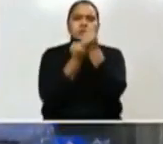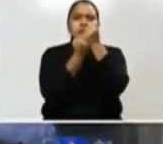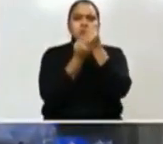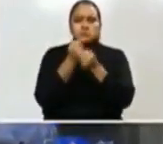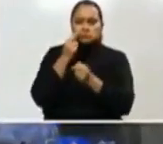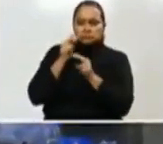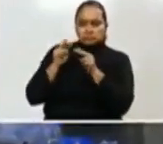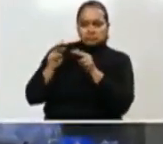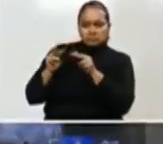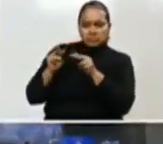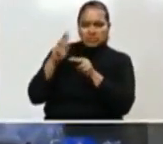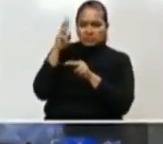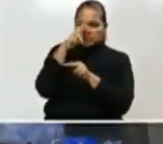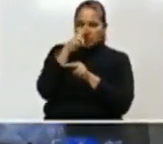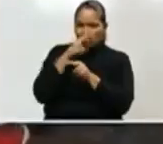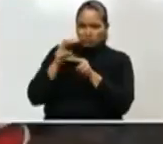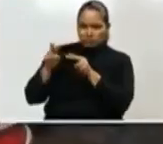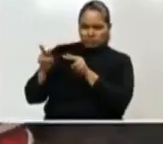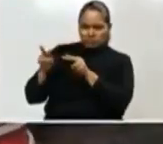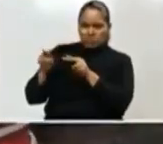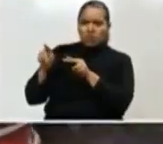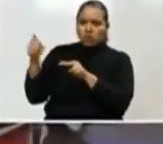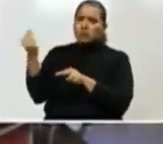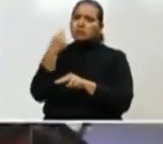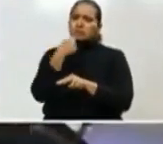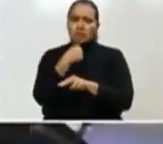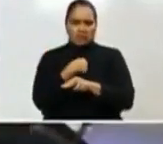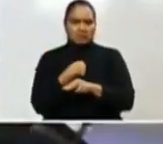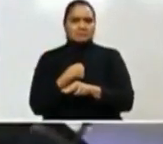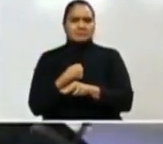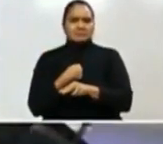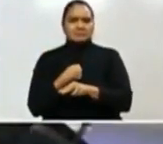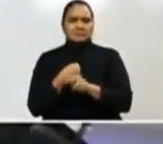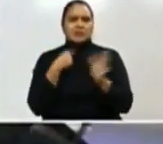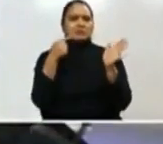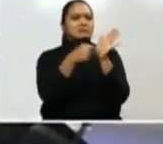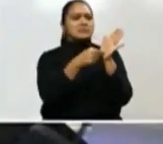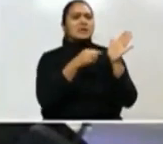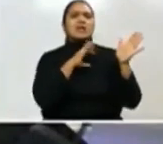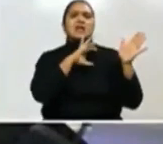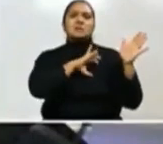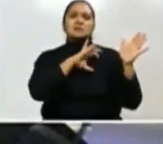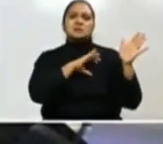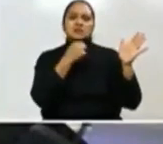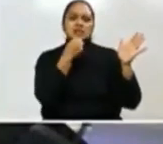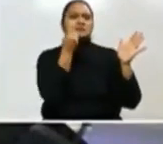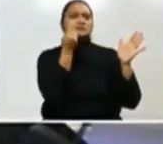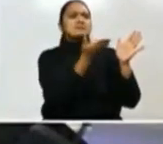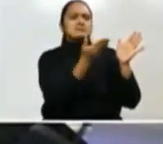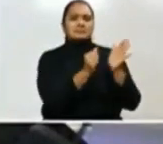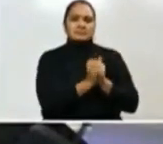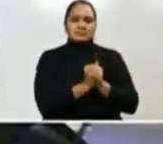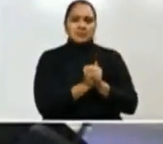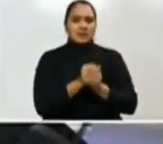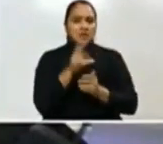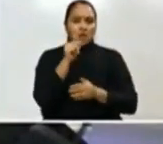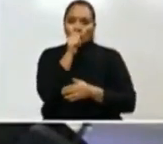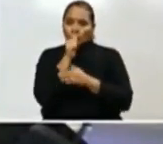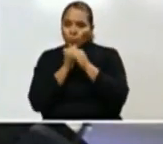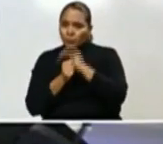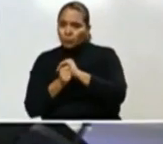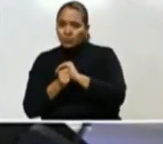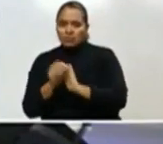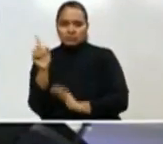descubren alguna situación irregular, lo denuncien. Insisto, y no me voy a cansar de repetirlo, no vamos a permitir